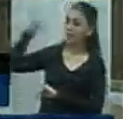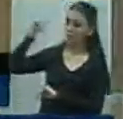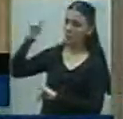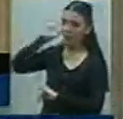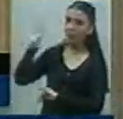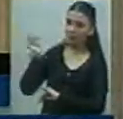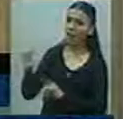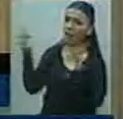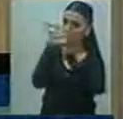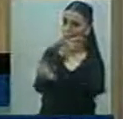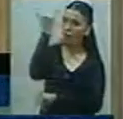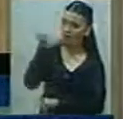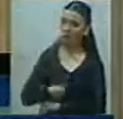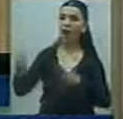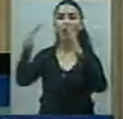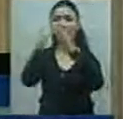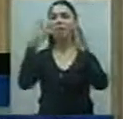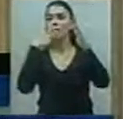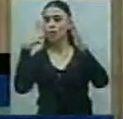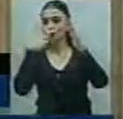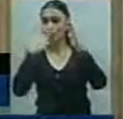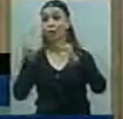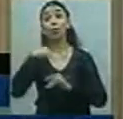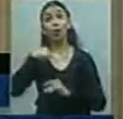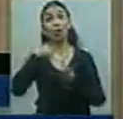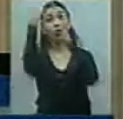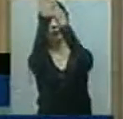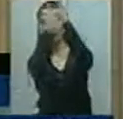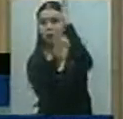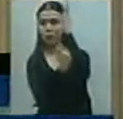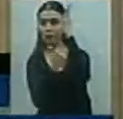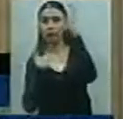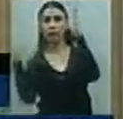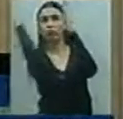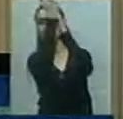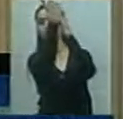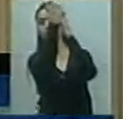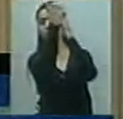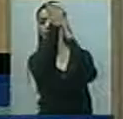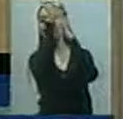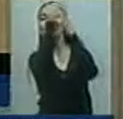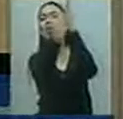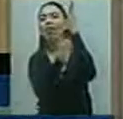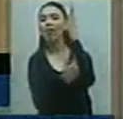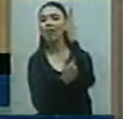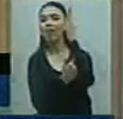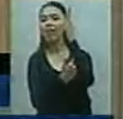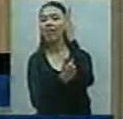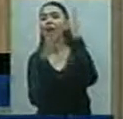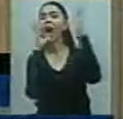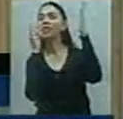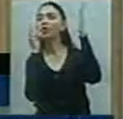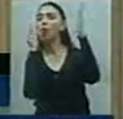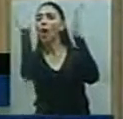porque yo patrocinaba esta lista, la lista oficial, la lista azul y blanca. ¿Cuál es su